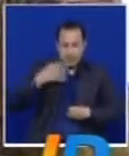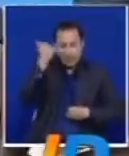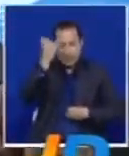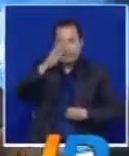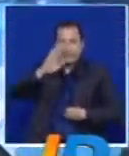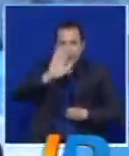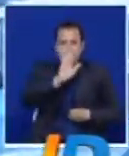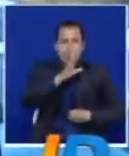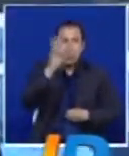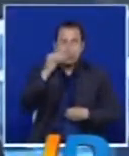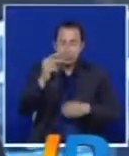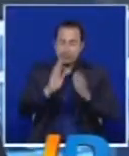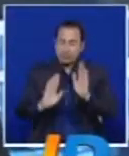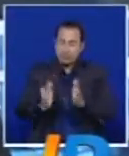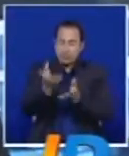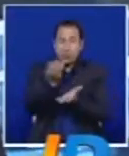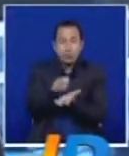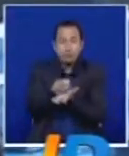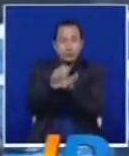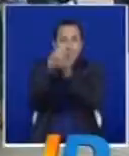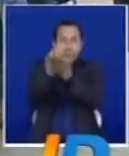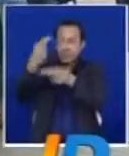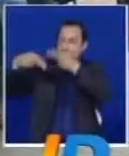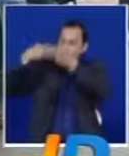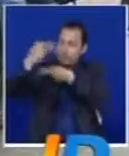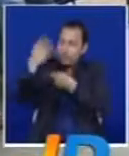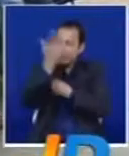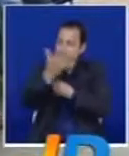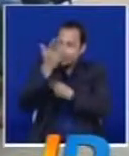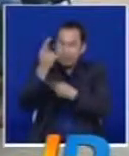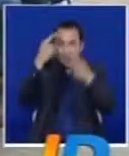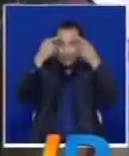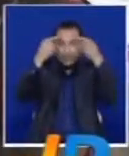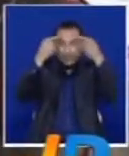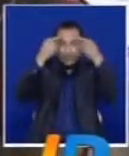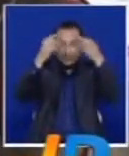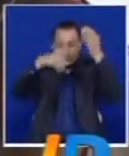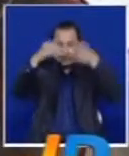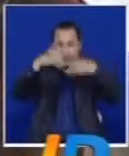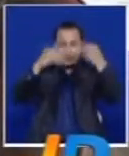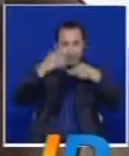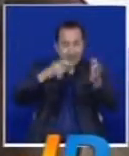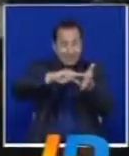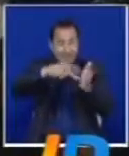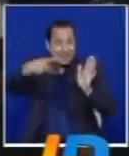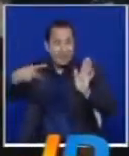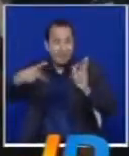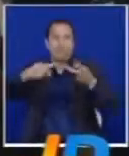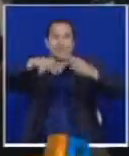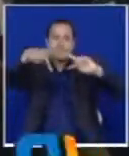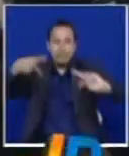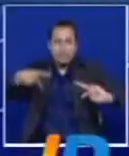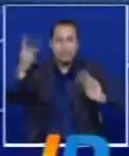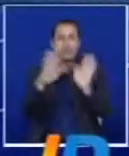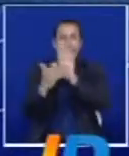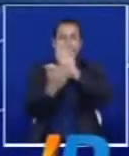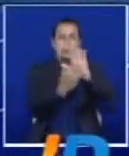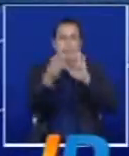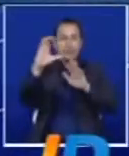social de los afrodescendientes se debe fundamentar en la creatividad, más que en la tecnología, contrario al modelo educativo colombiano.